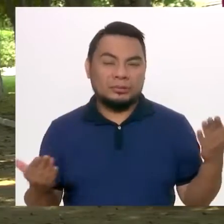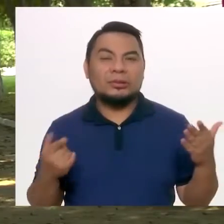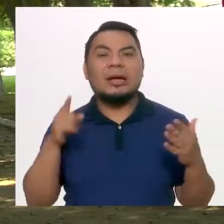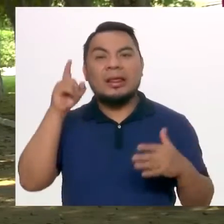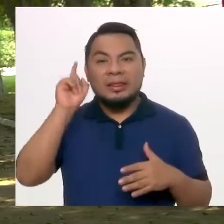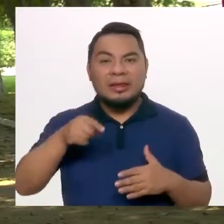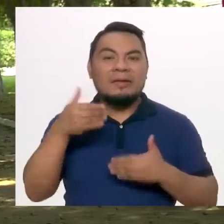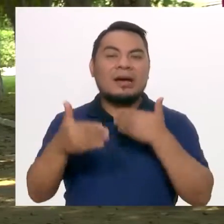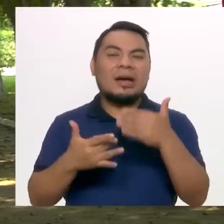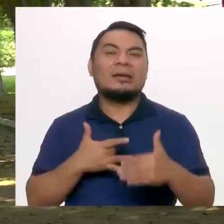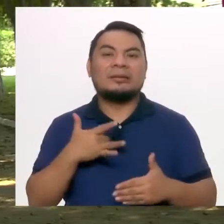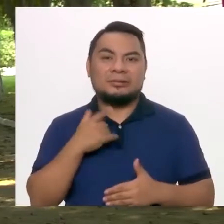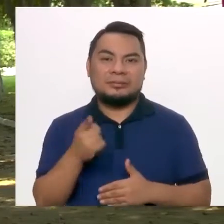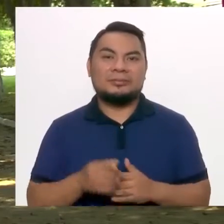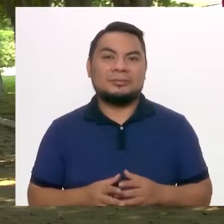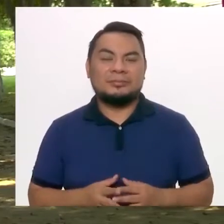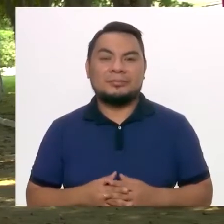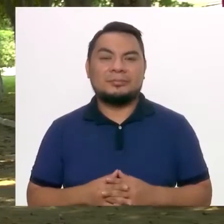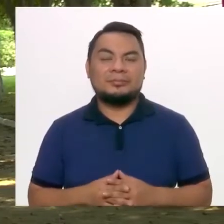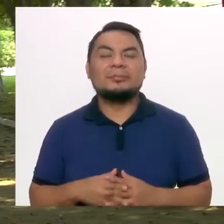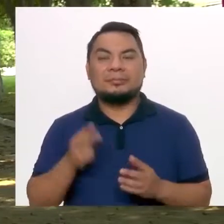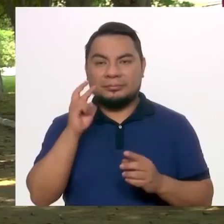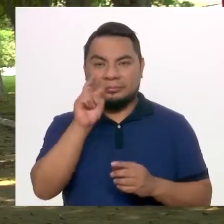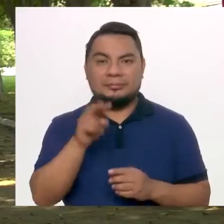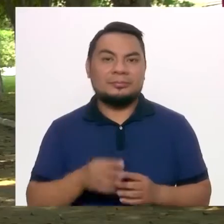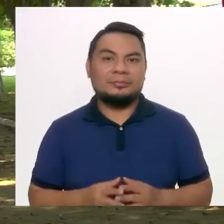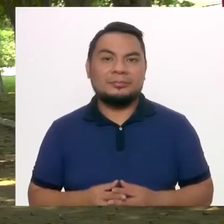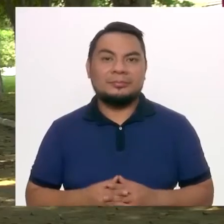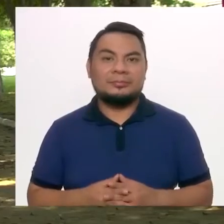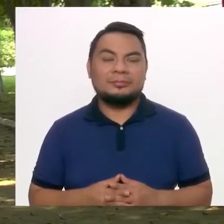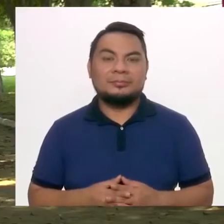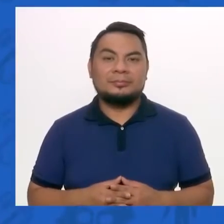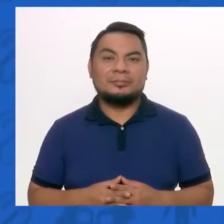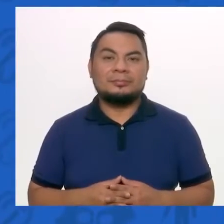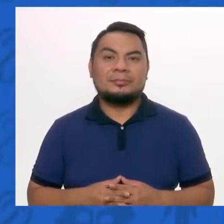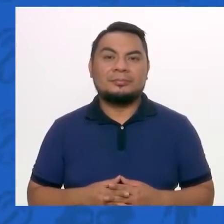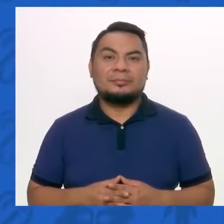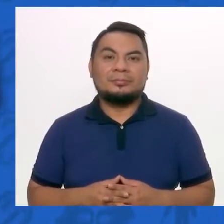muchas cosas que le venían sucediendo. Vamos con la nota.